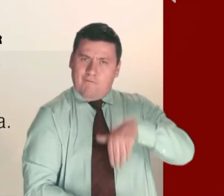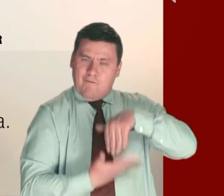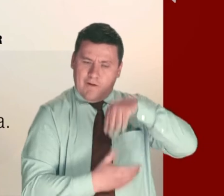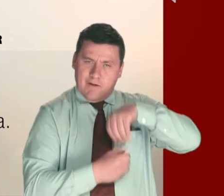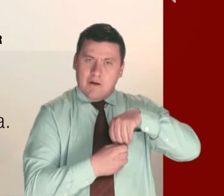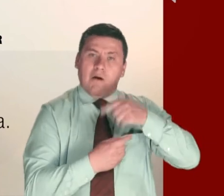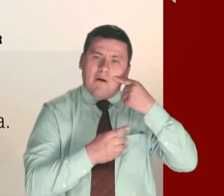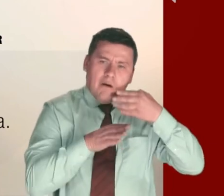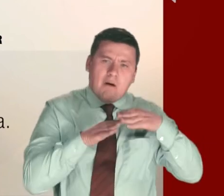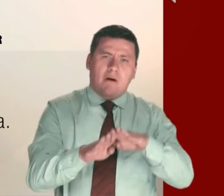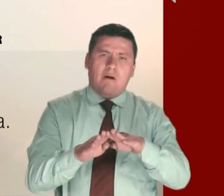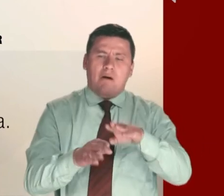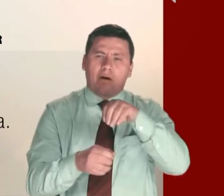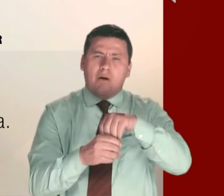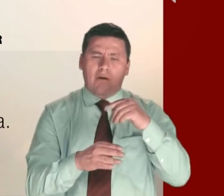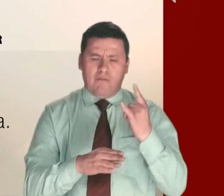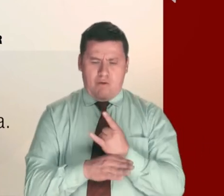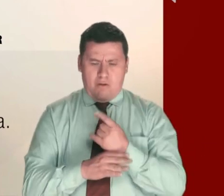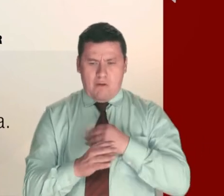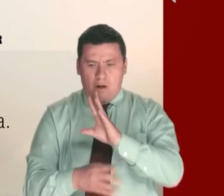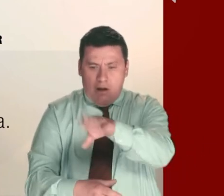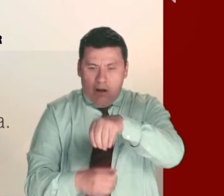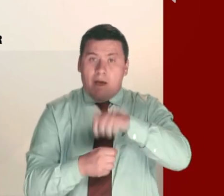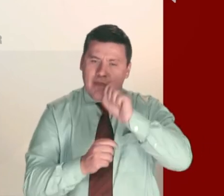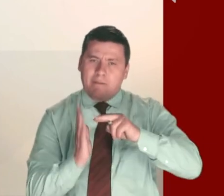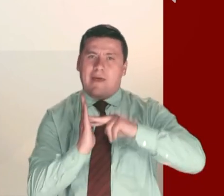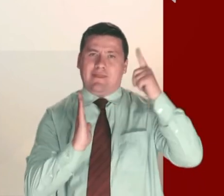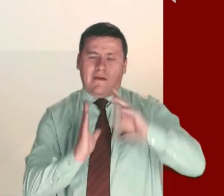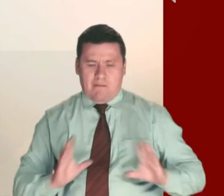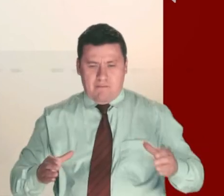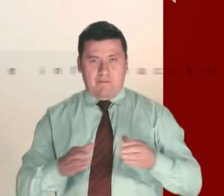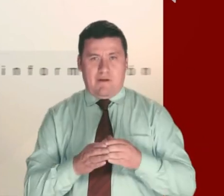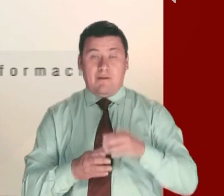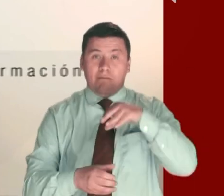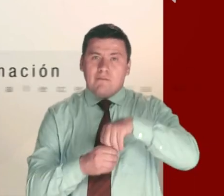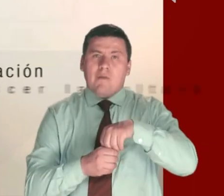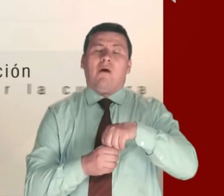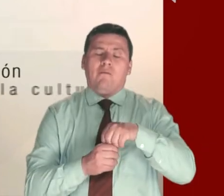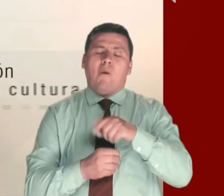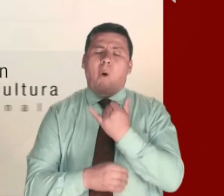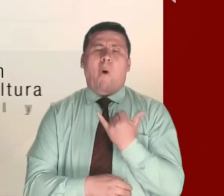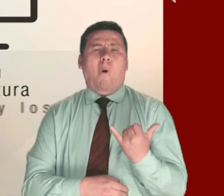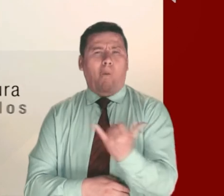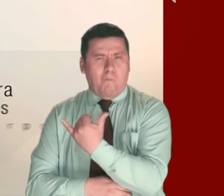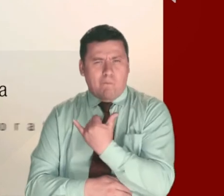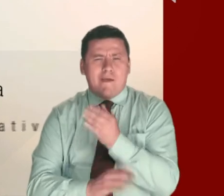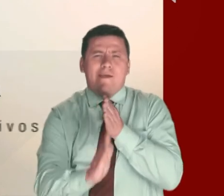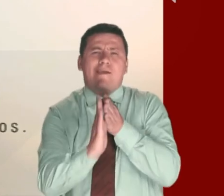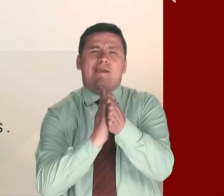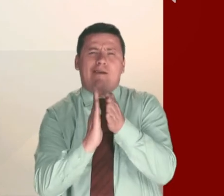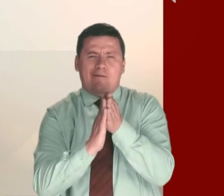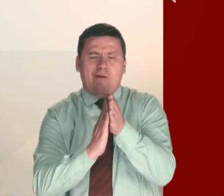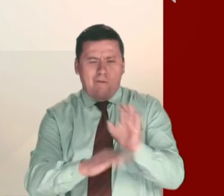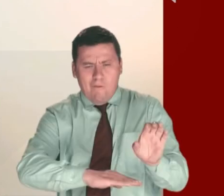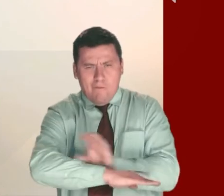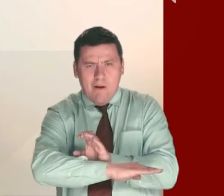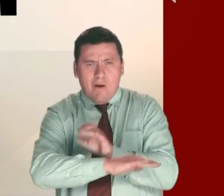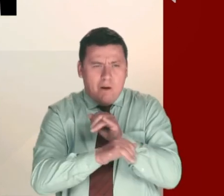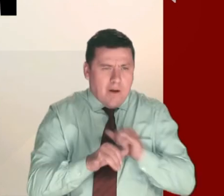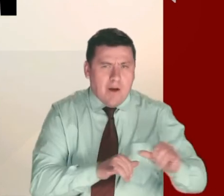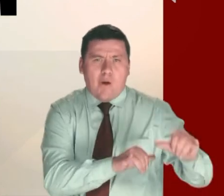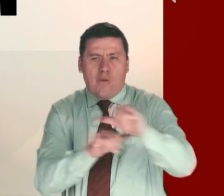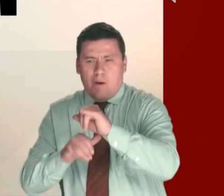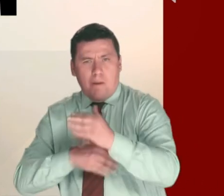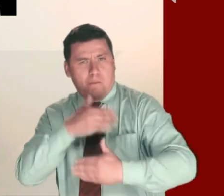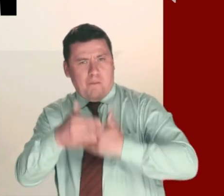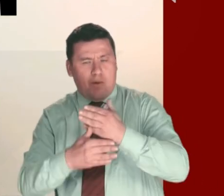de bienestar y apropiar el uso de la tecnología. Asimismo, se contará con sistemas de información que se articulen con